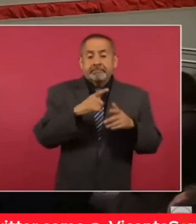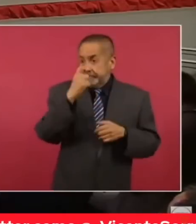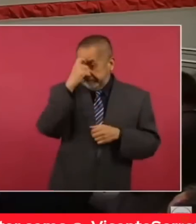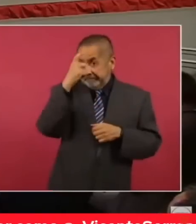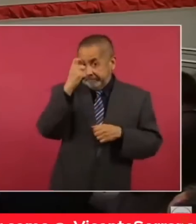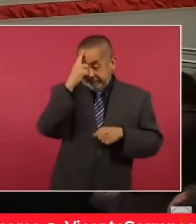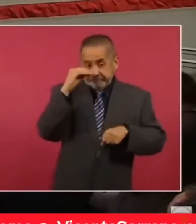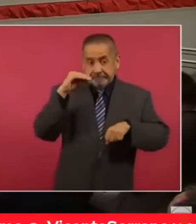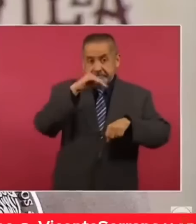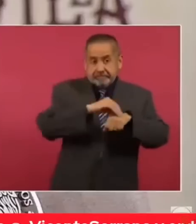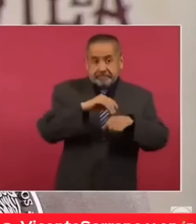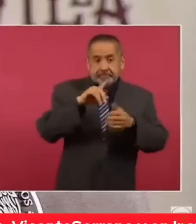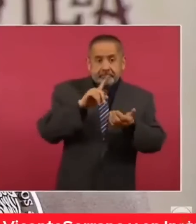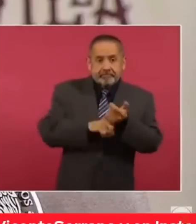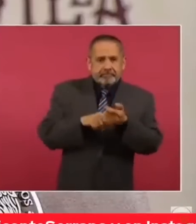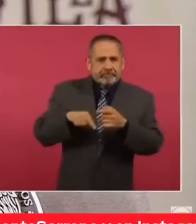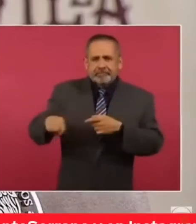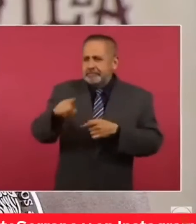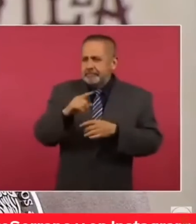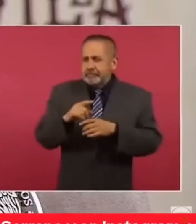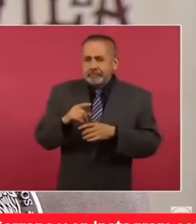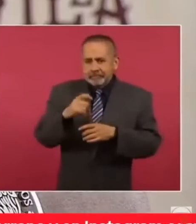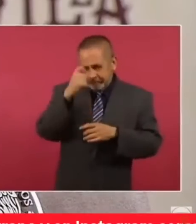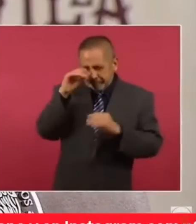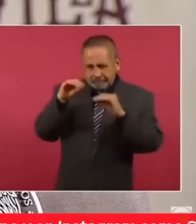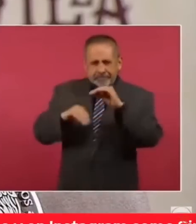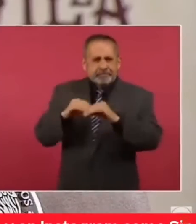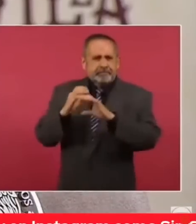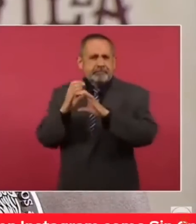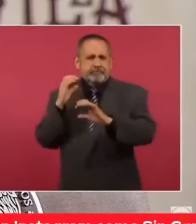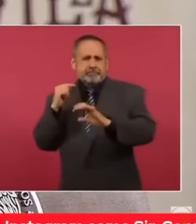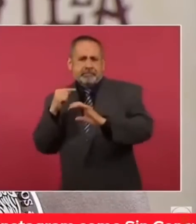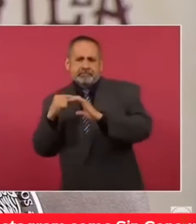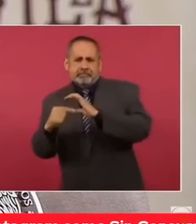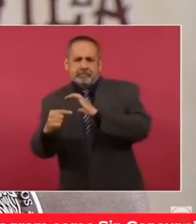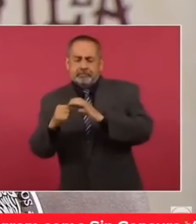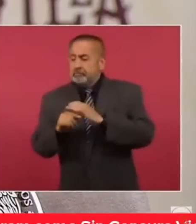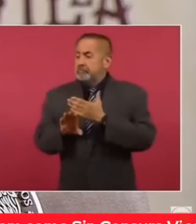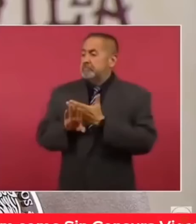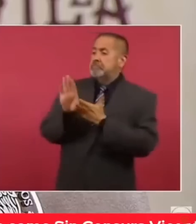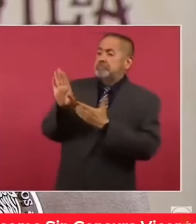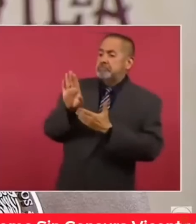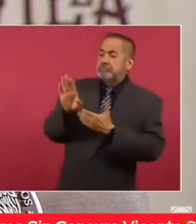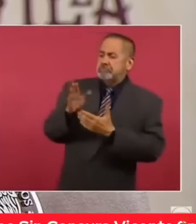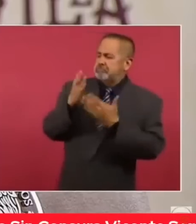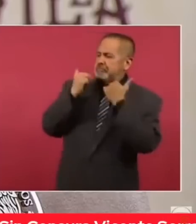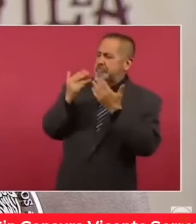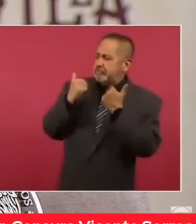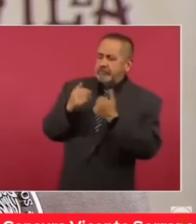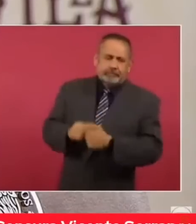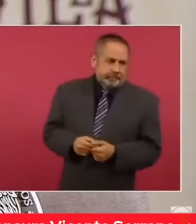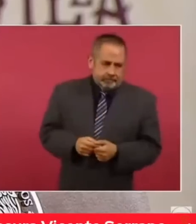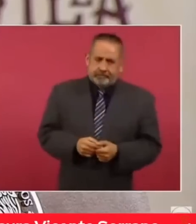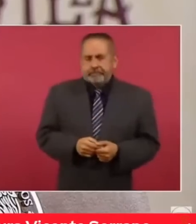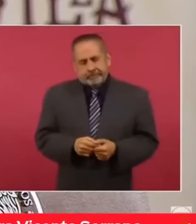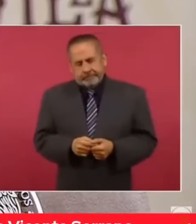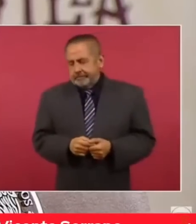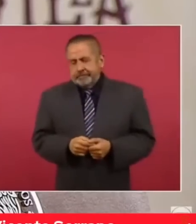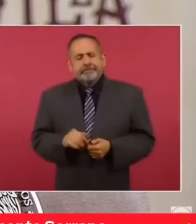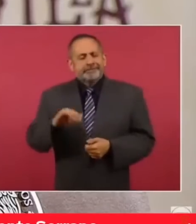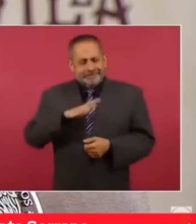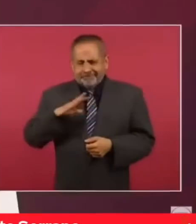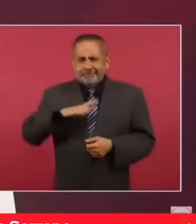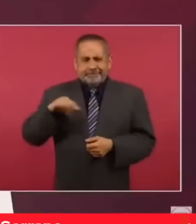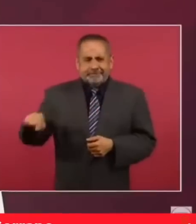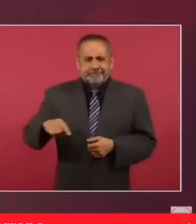acueducto fantasma, pero este acueducto sí existe. Ya saben, nueva semana, nuevo